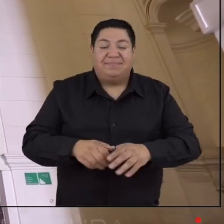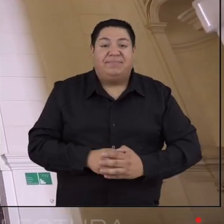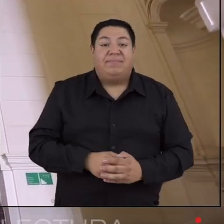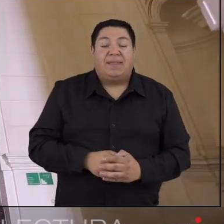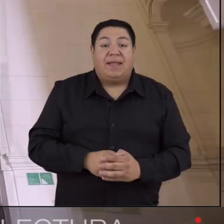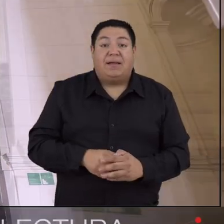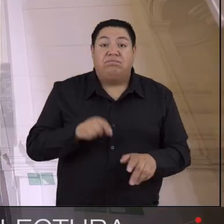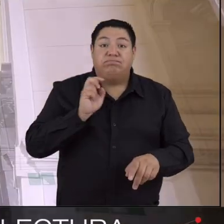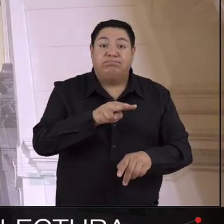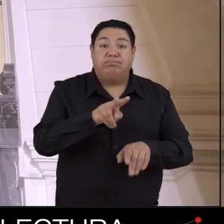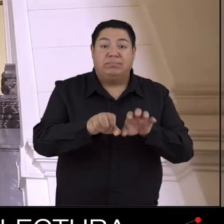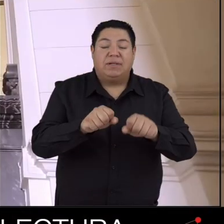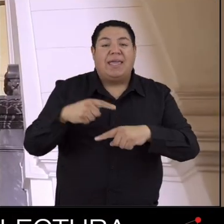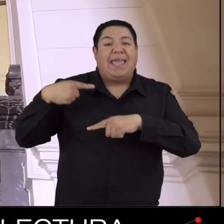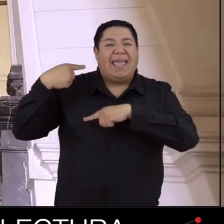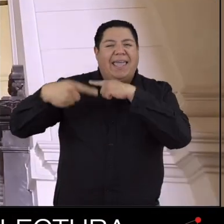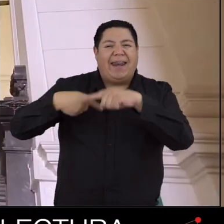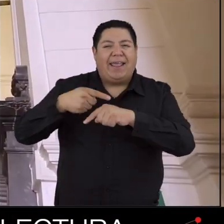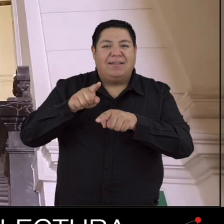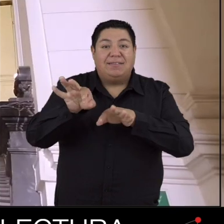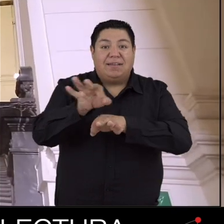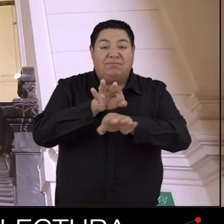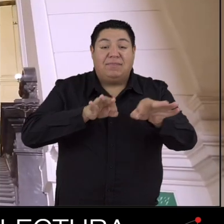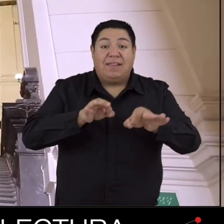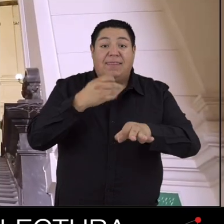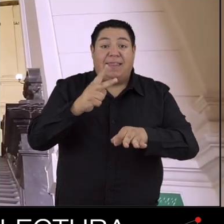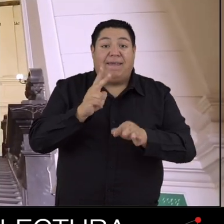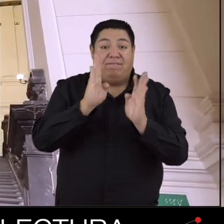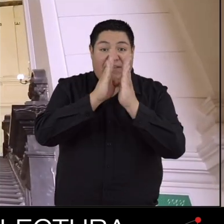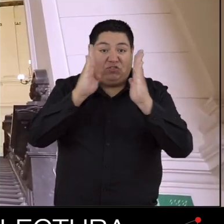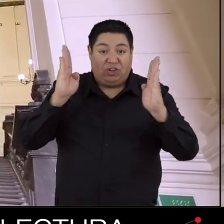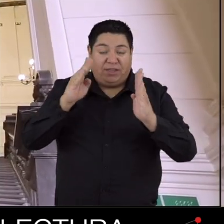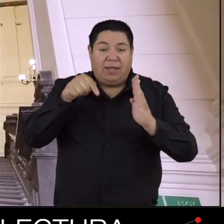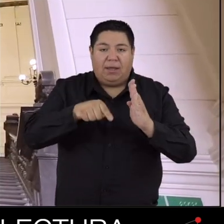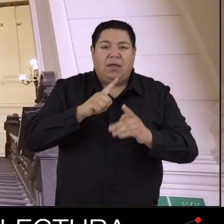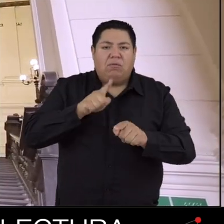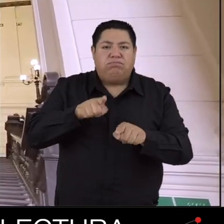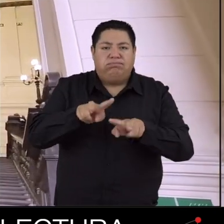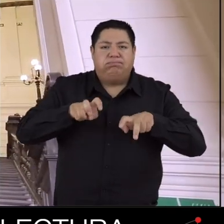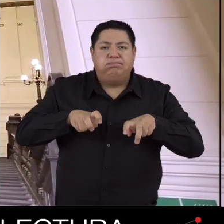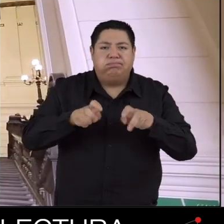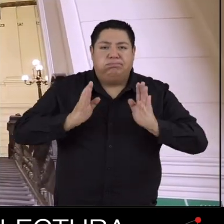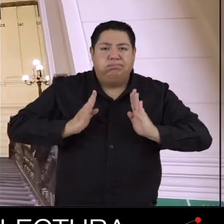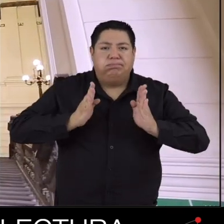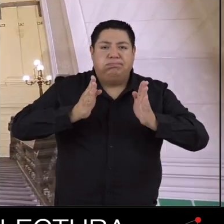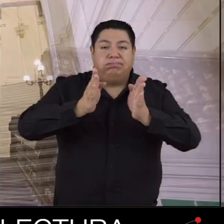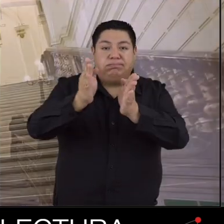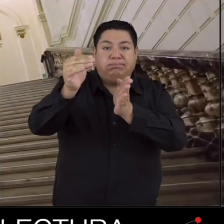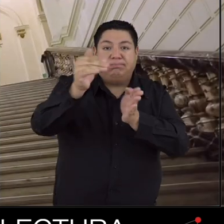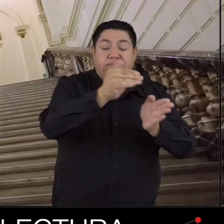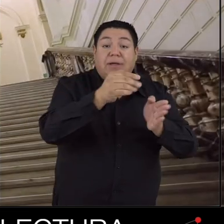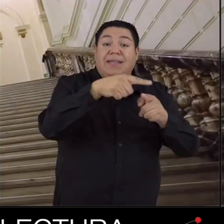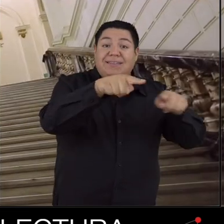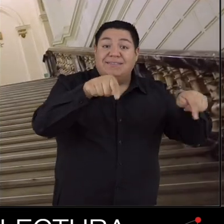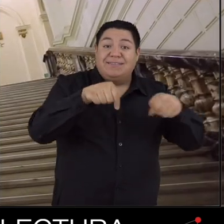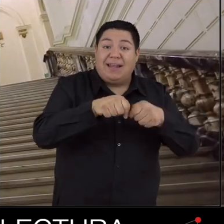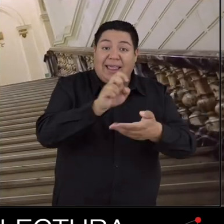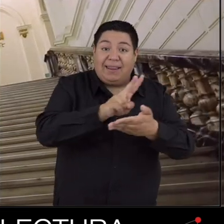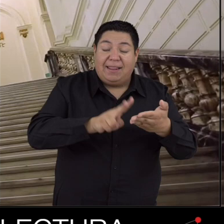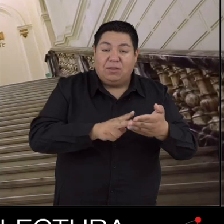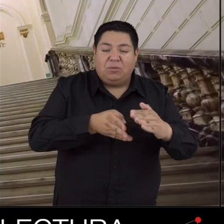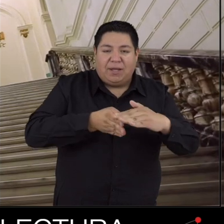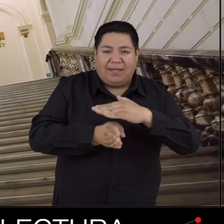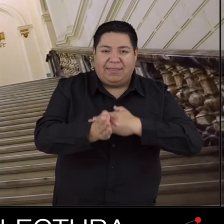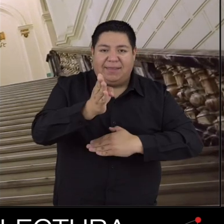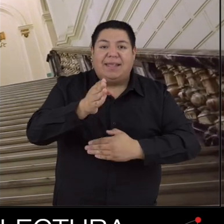Una muestra de la rica herencia arquitectónica de la BCN es esta soberbia escalera que da acceso a la sala de lectura de nuestra